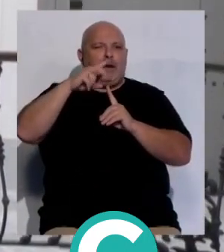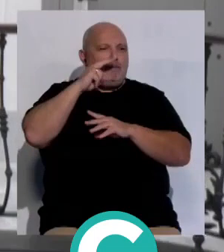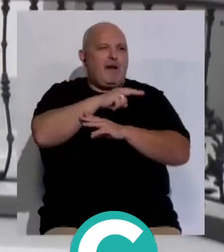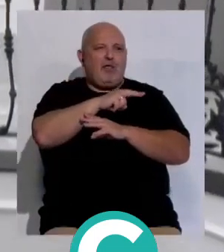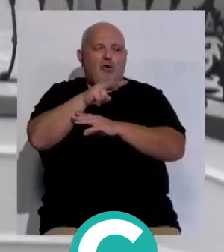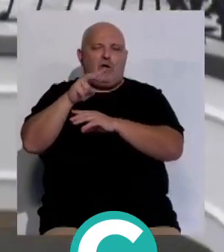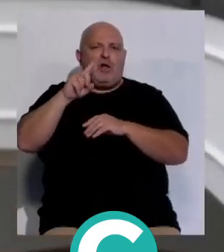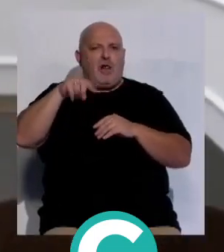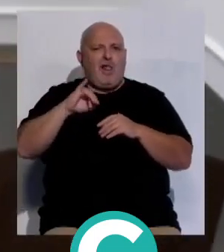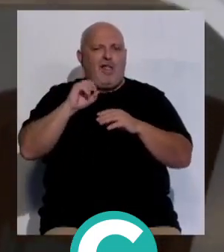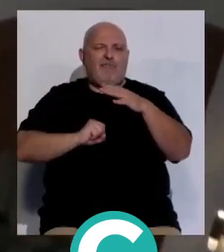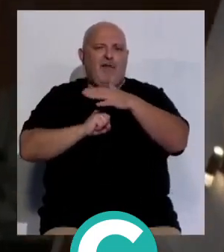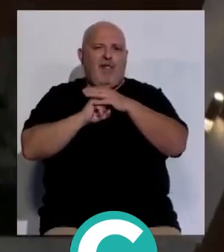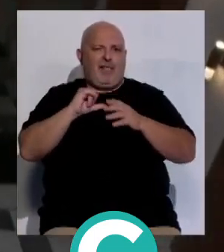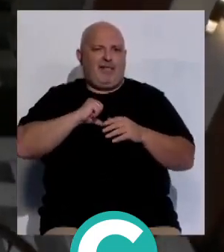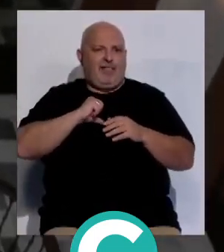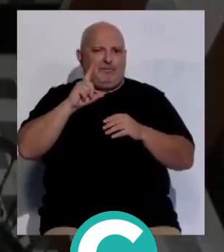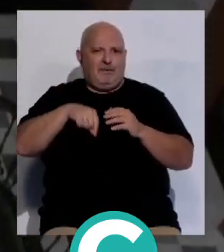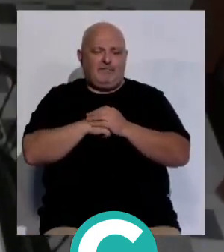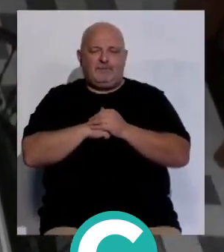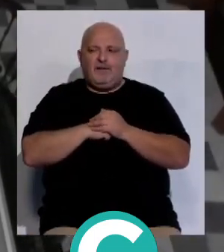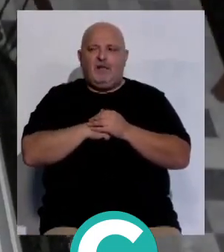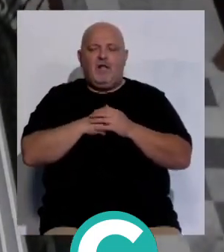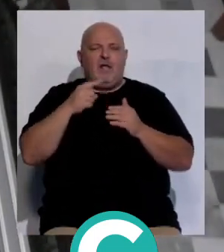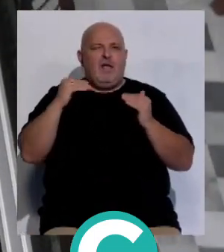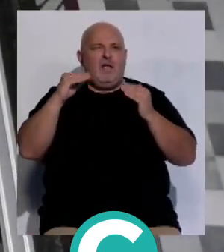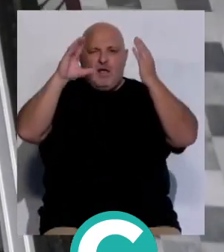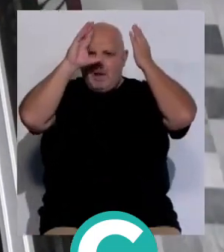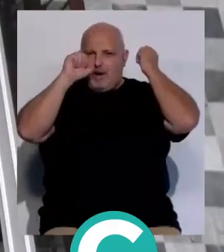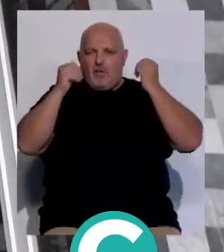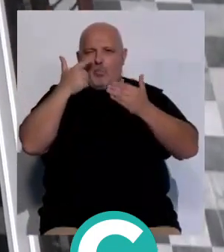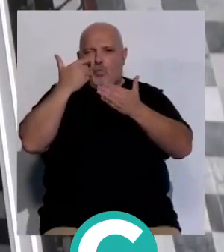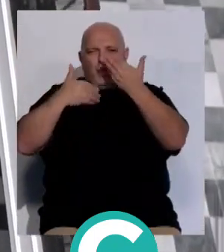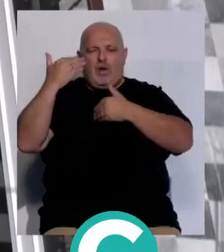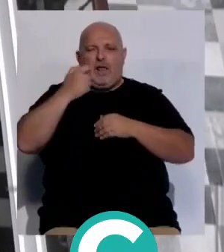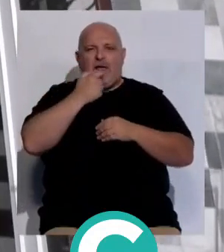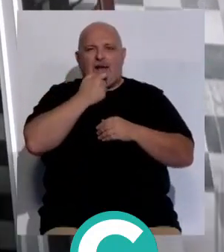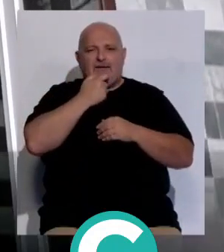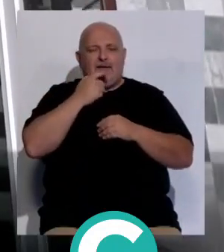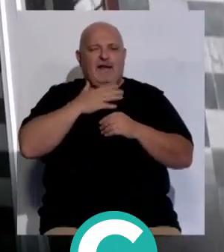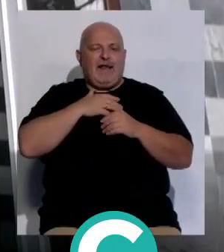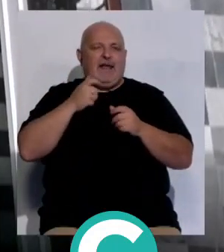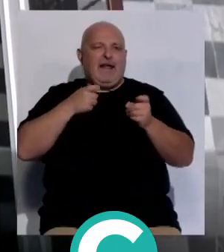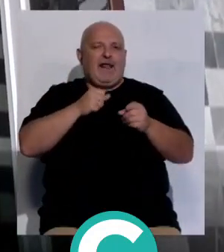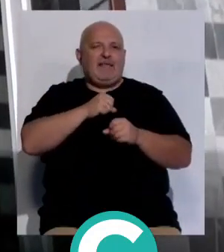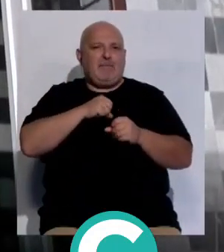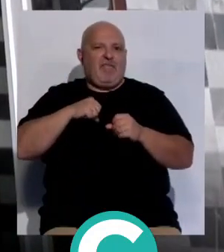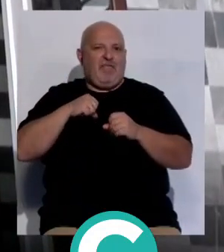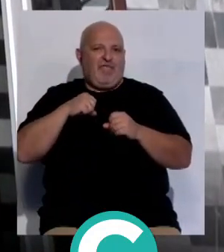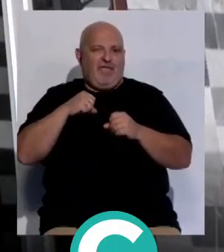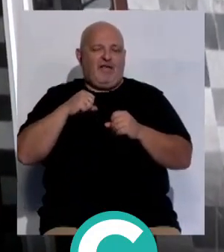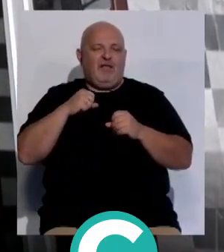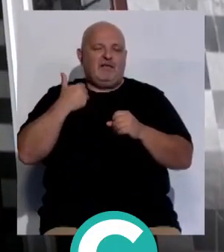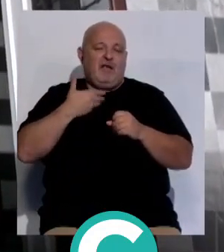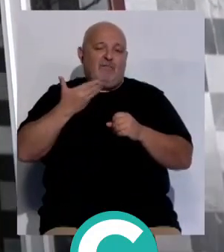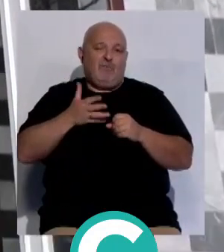las de mayor envergadura de la ciudad. El inmueble albergó la Embajada Británica durante la Guerra de la Independencia. Su ubicación